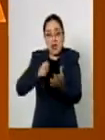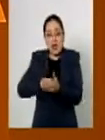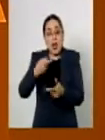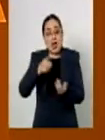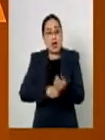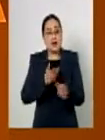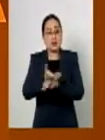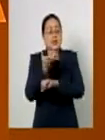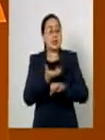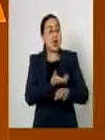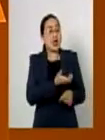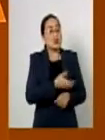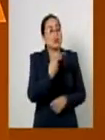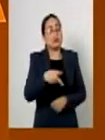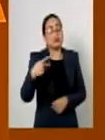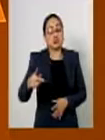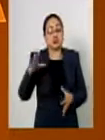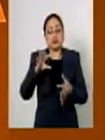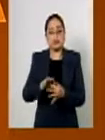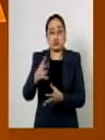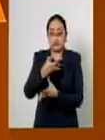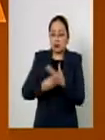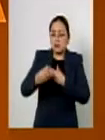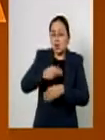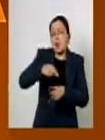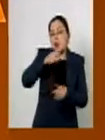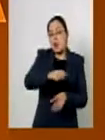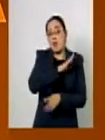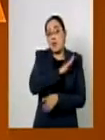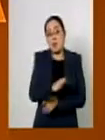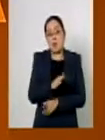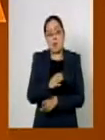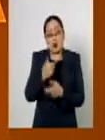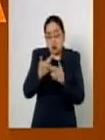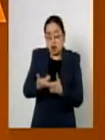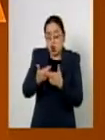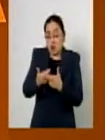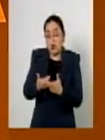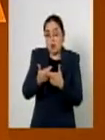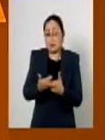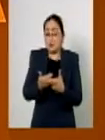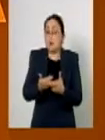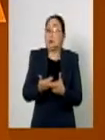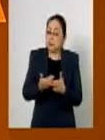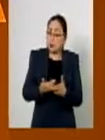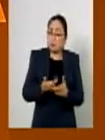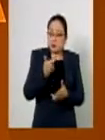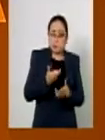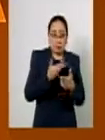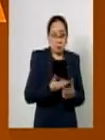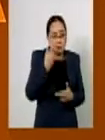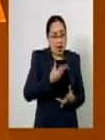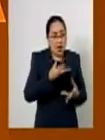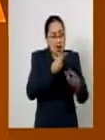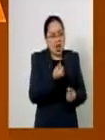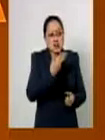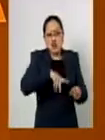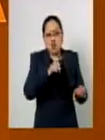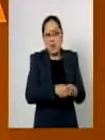entidades con endeudamiento sostenible podrán utilizar los excedentes incluso para gasto corriente.